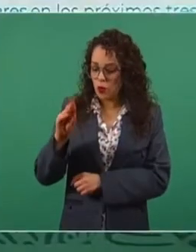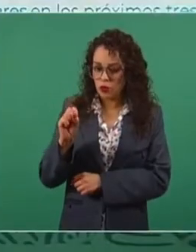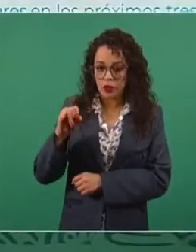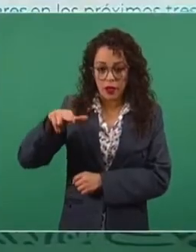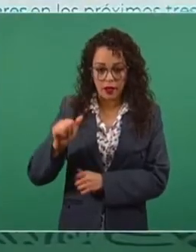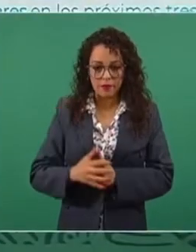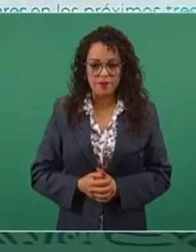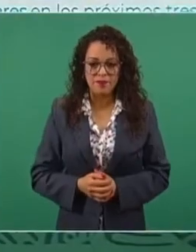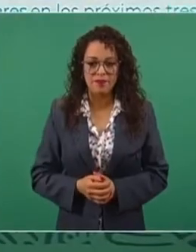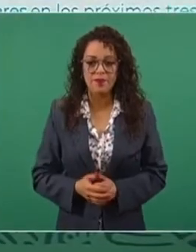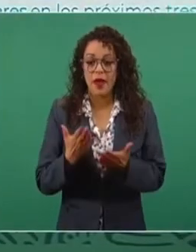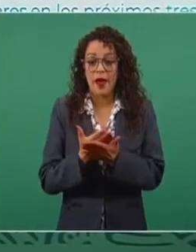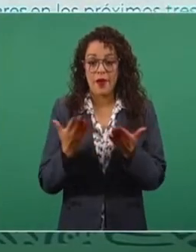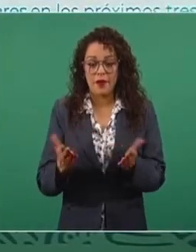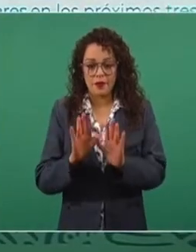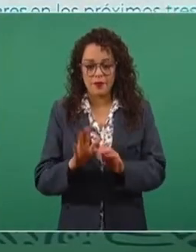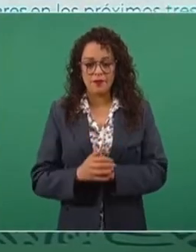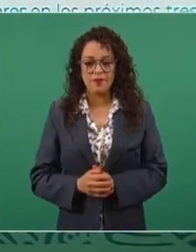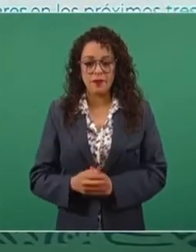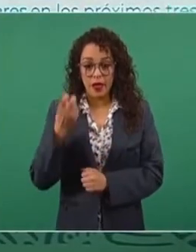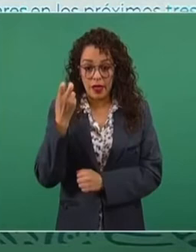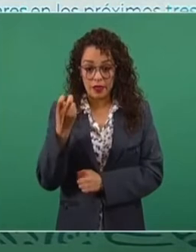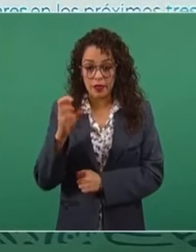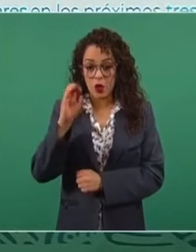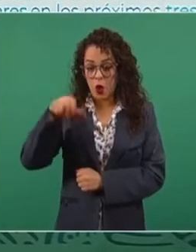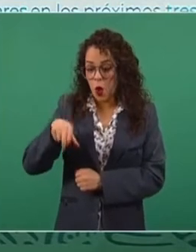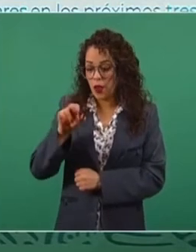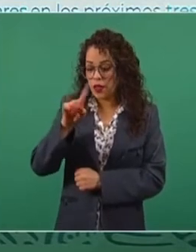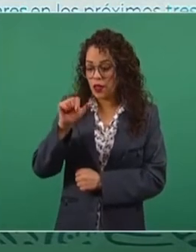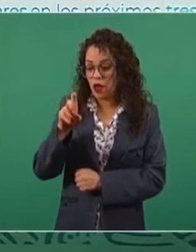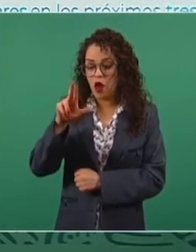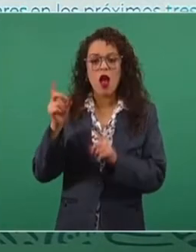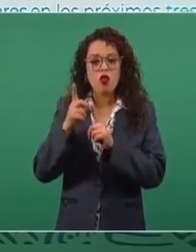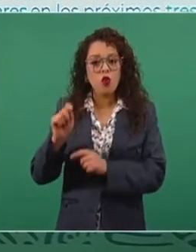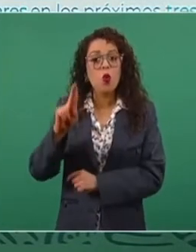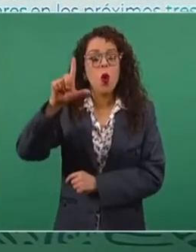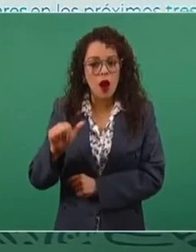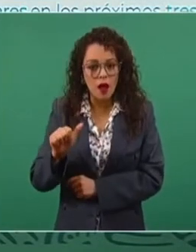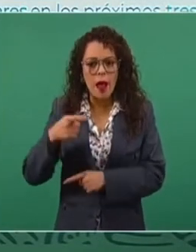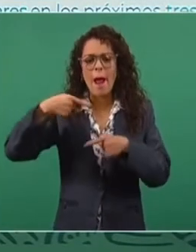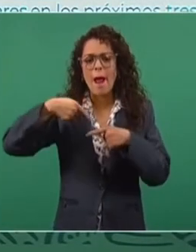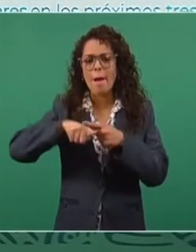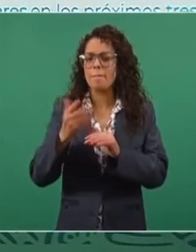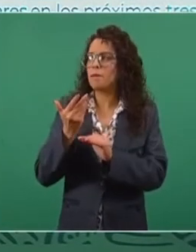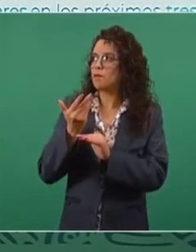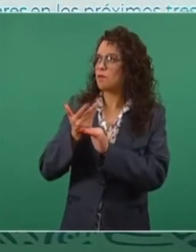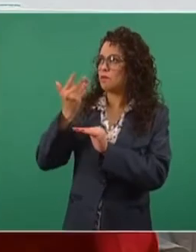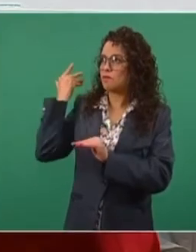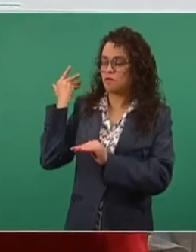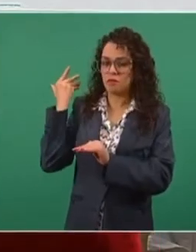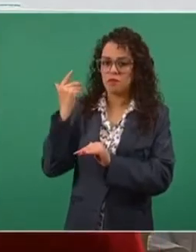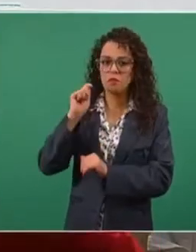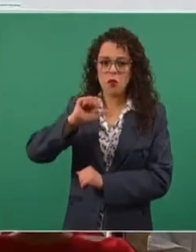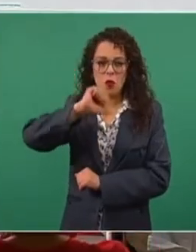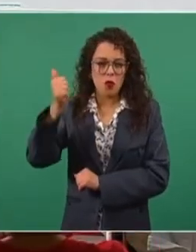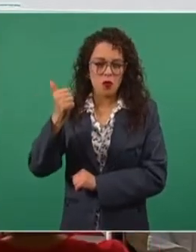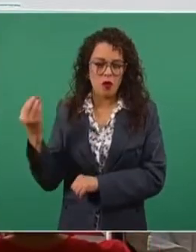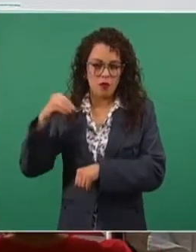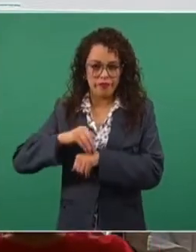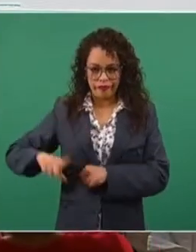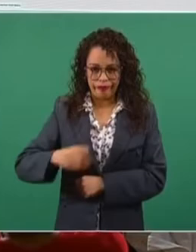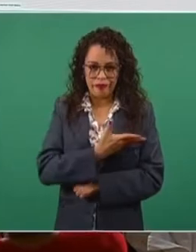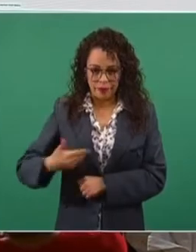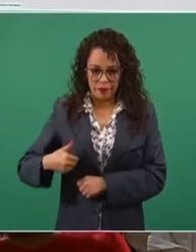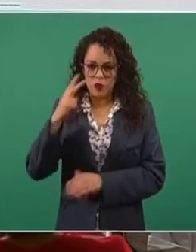Ahora bien, esta coquizadora en Tula la iniciaron en administraciones pasadas, en el 2014, le habían